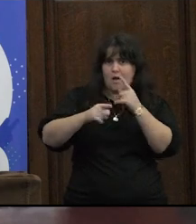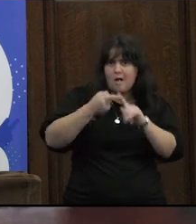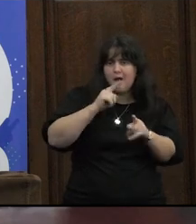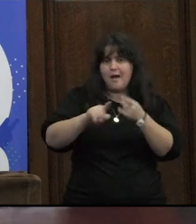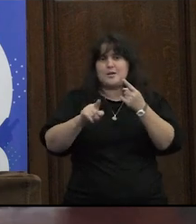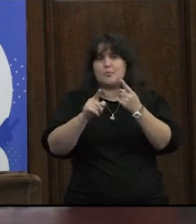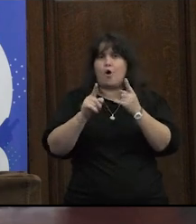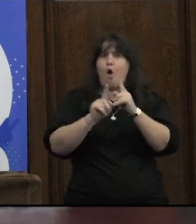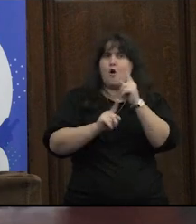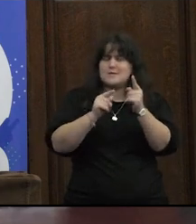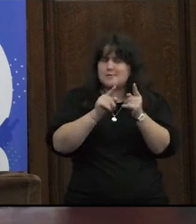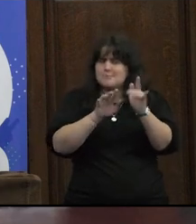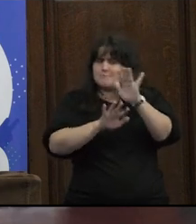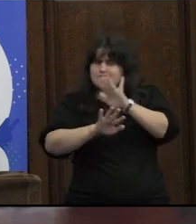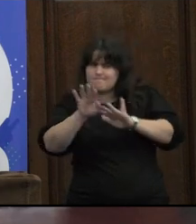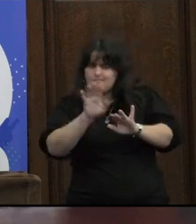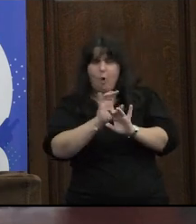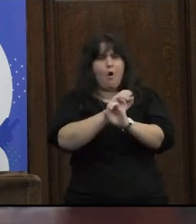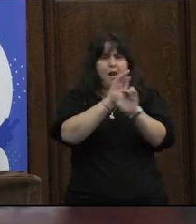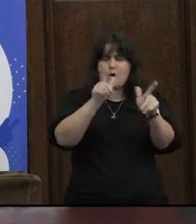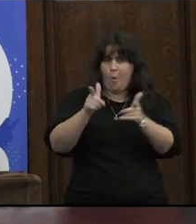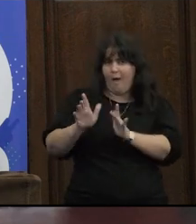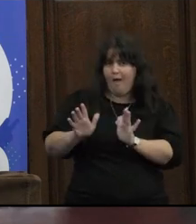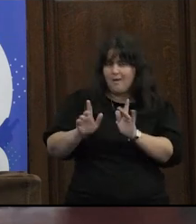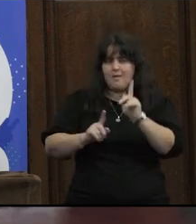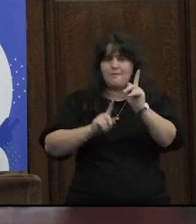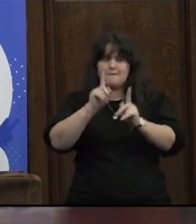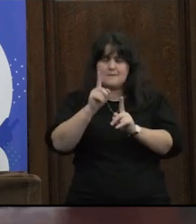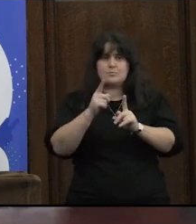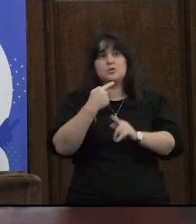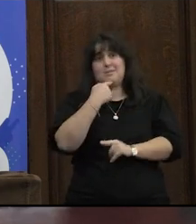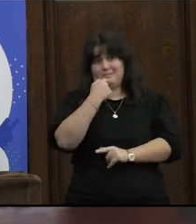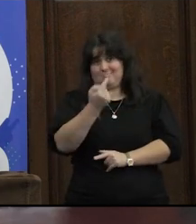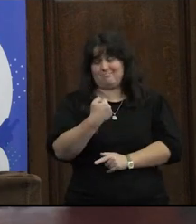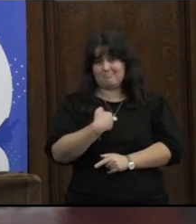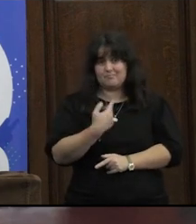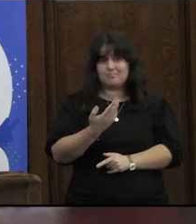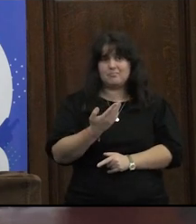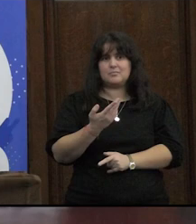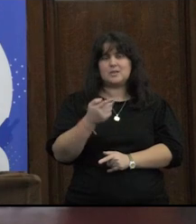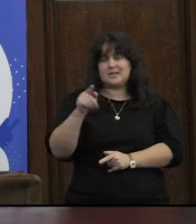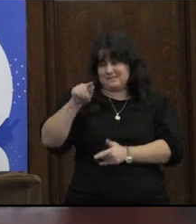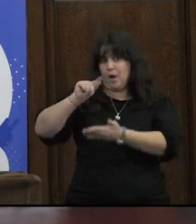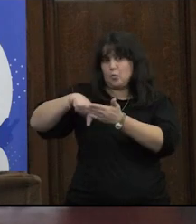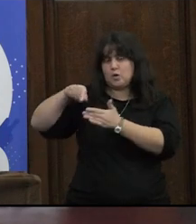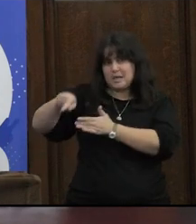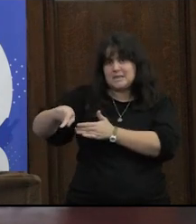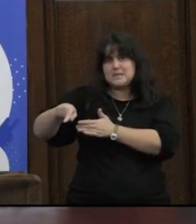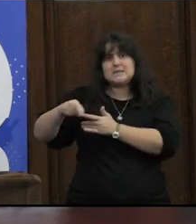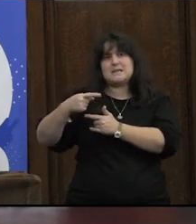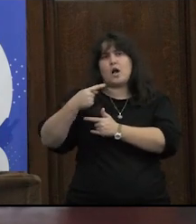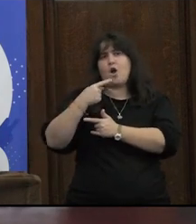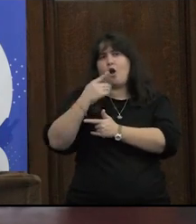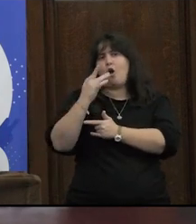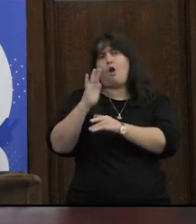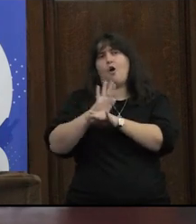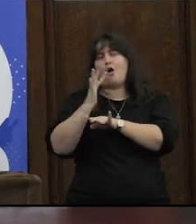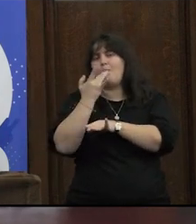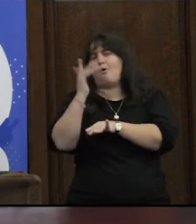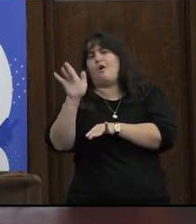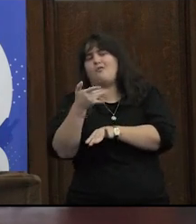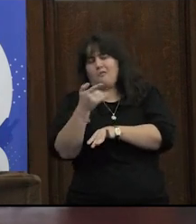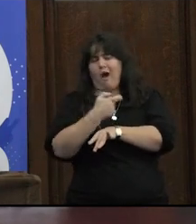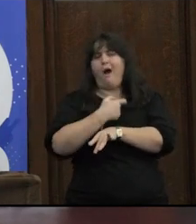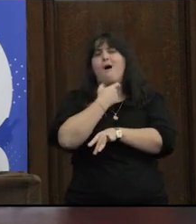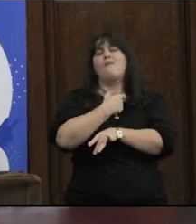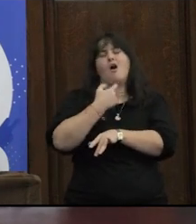discusión por las opacidades en que muchas veces por eso digo Alexandra Cohen provocativamente habla de